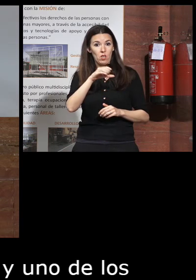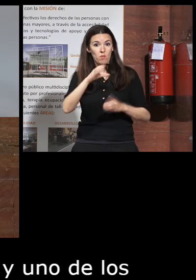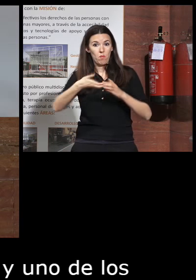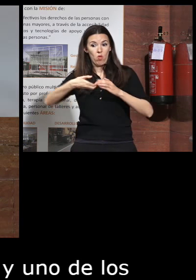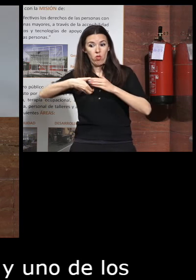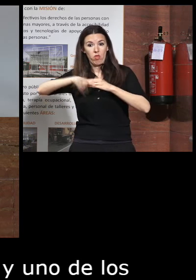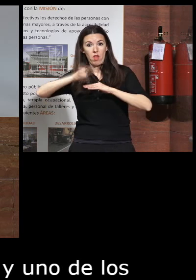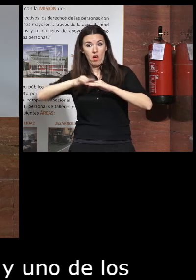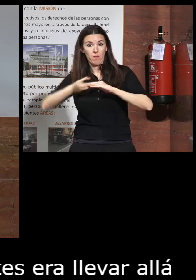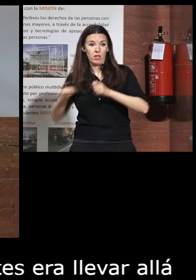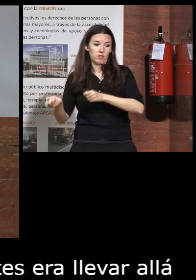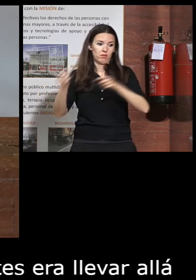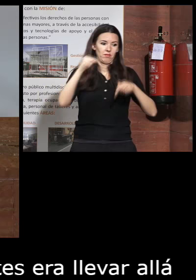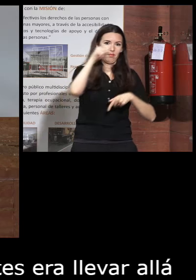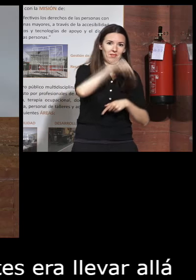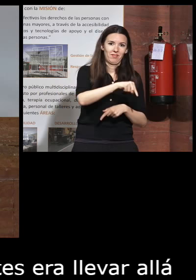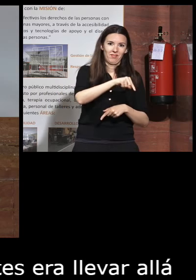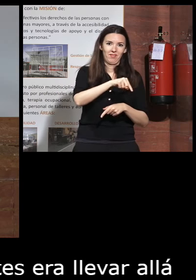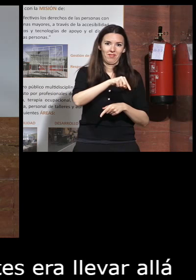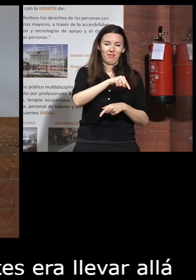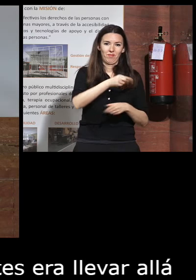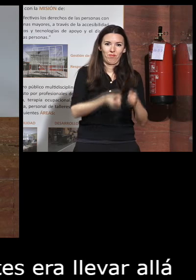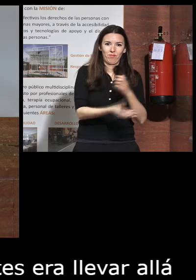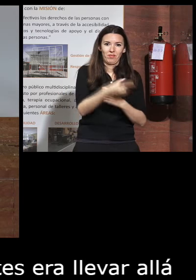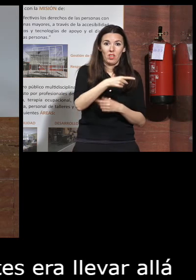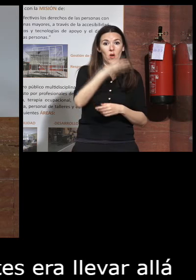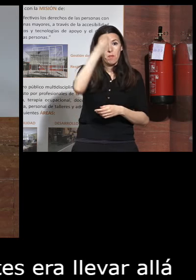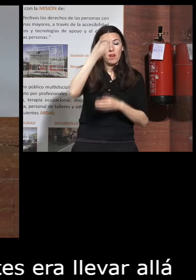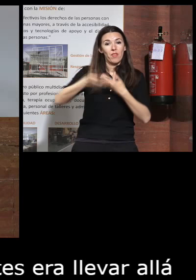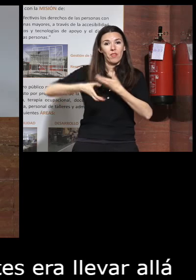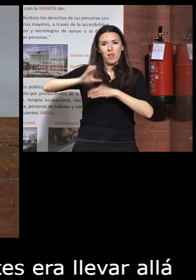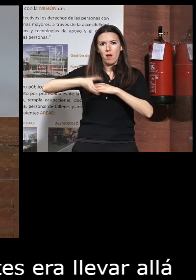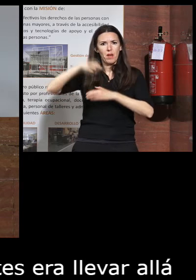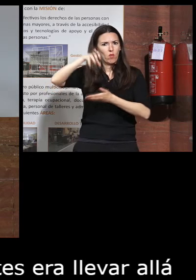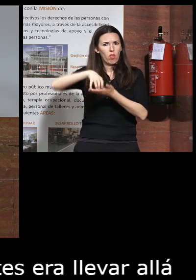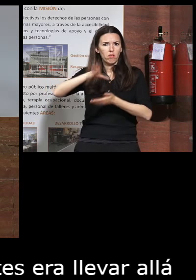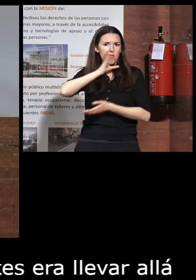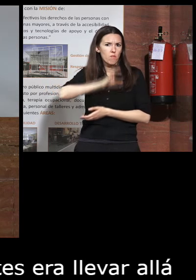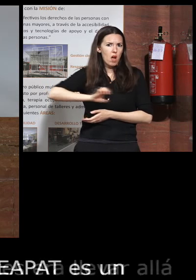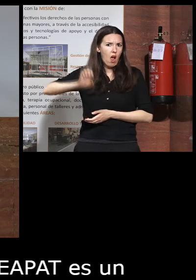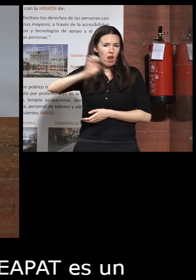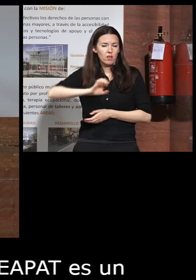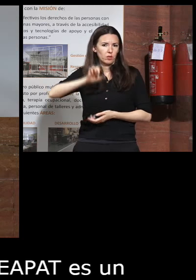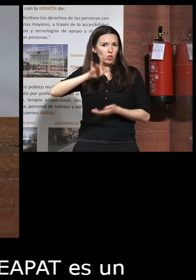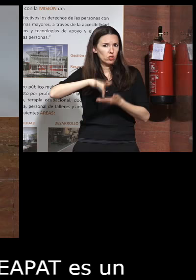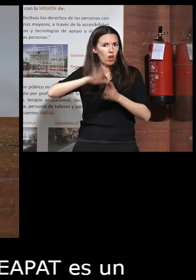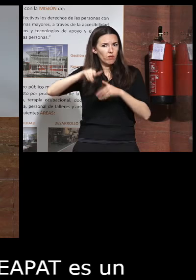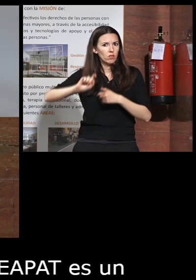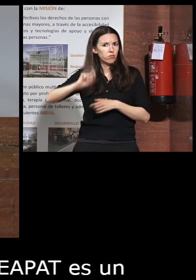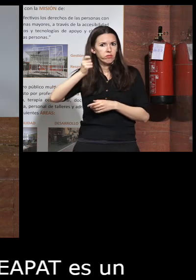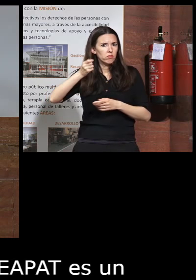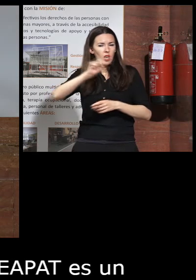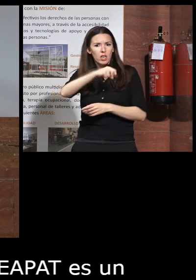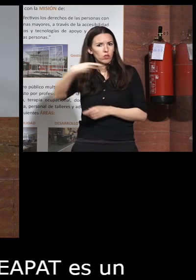porque me parece que el CEAPAT es un centro fantástico que consigue unos